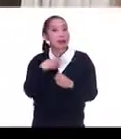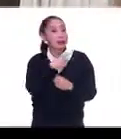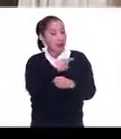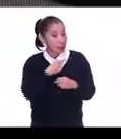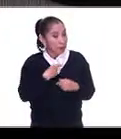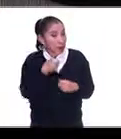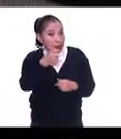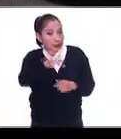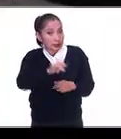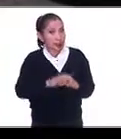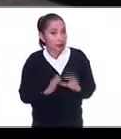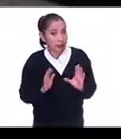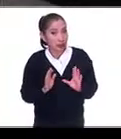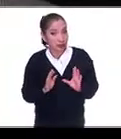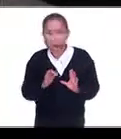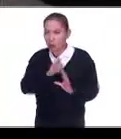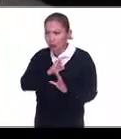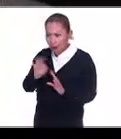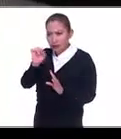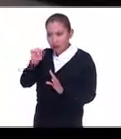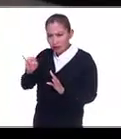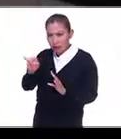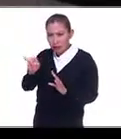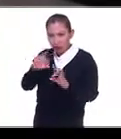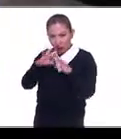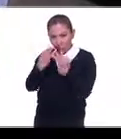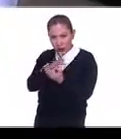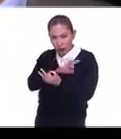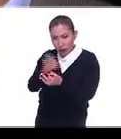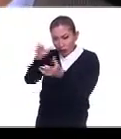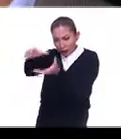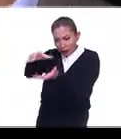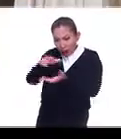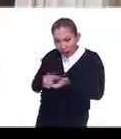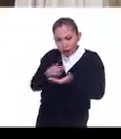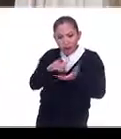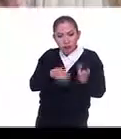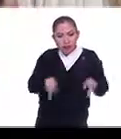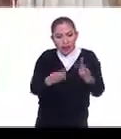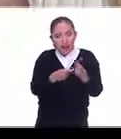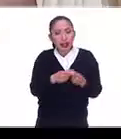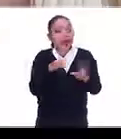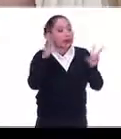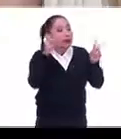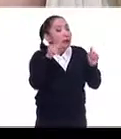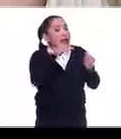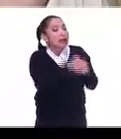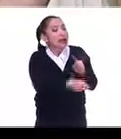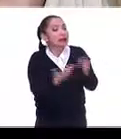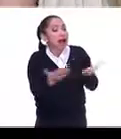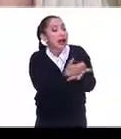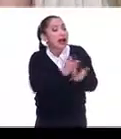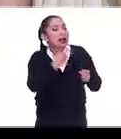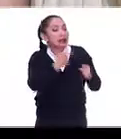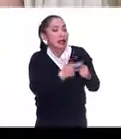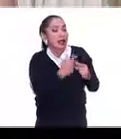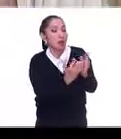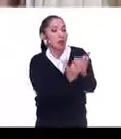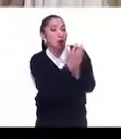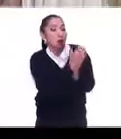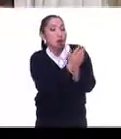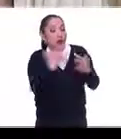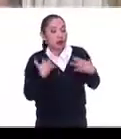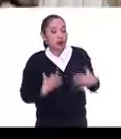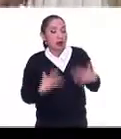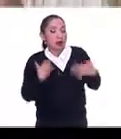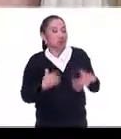tiene que ser. O sea, sí se puede. Esas formas se pueden llevar a cabo. El asunto ahí es el margen de ganancia, no es muy alto en